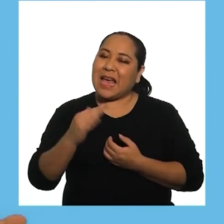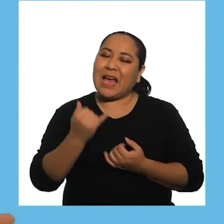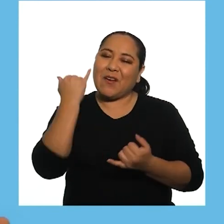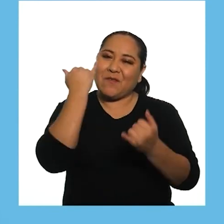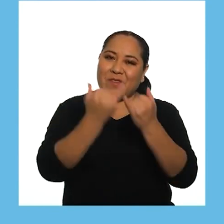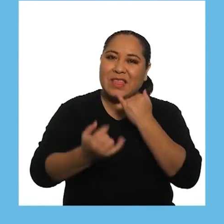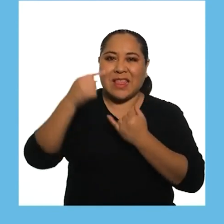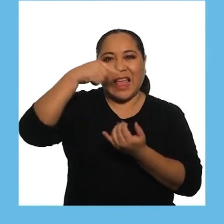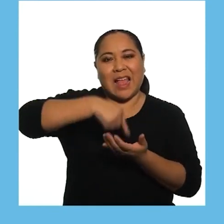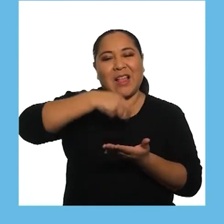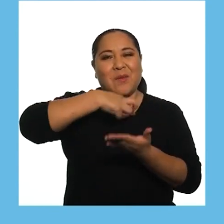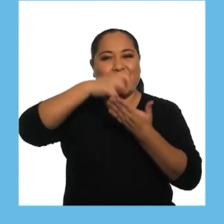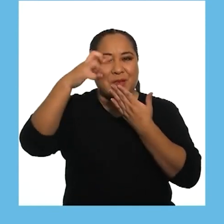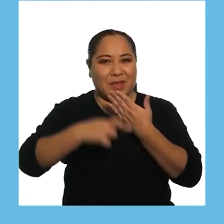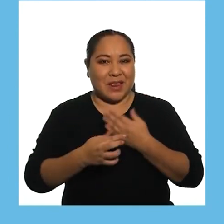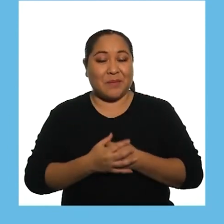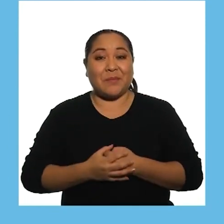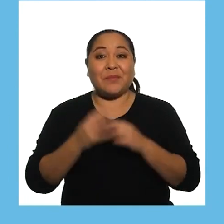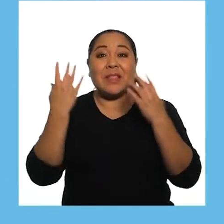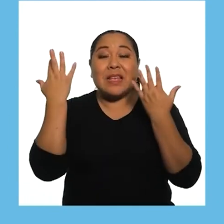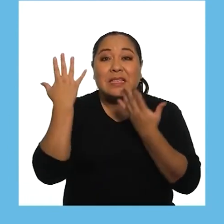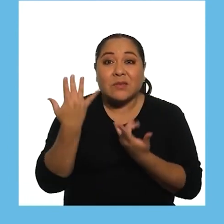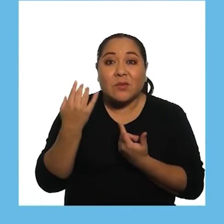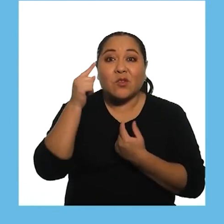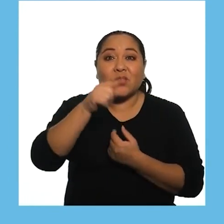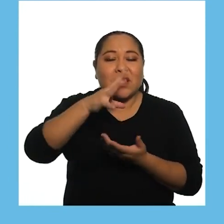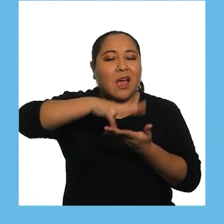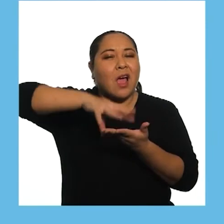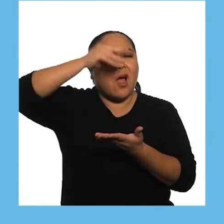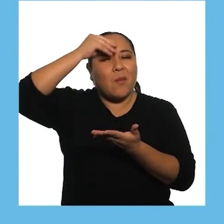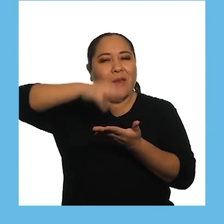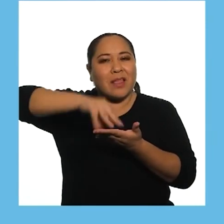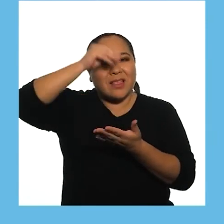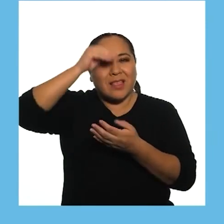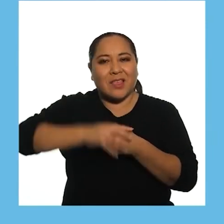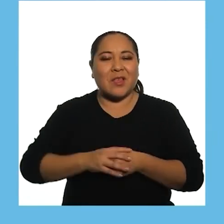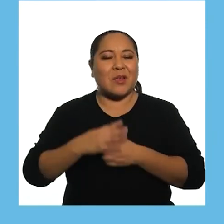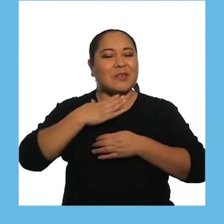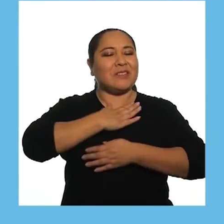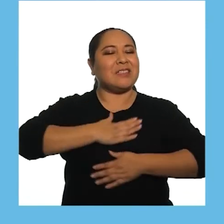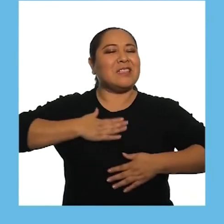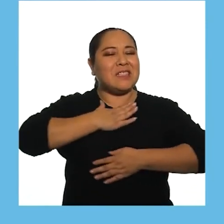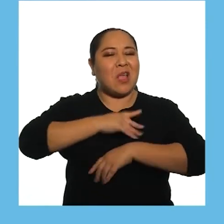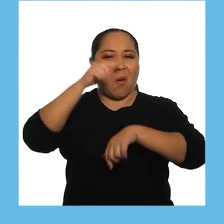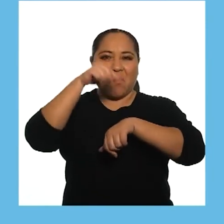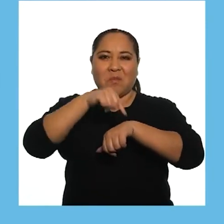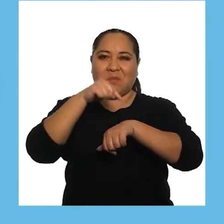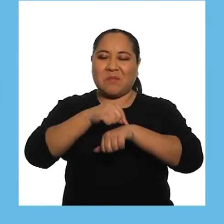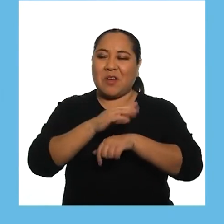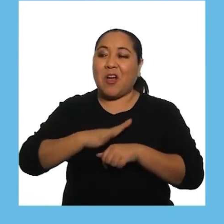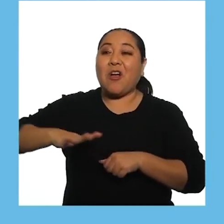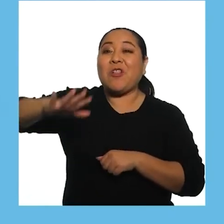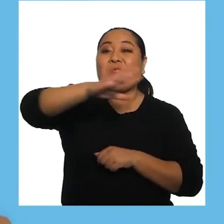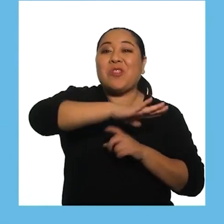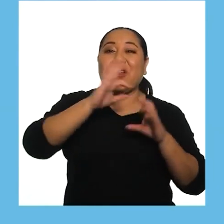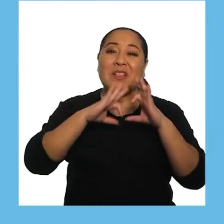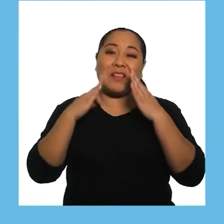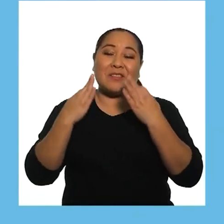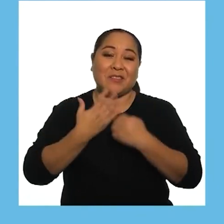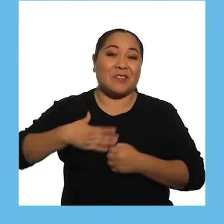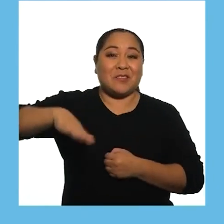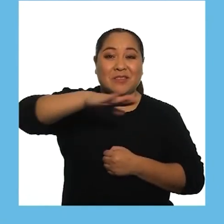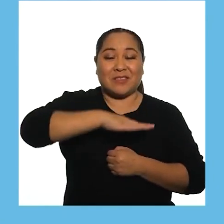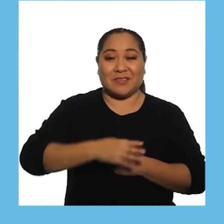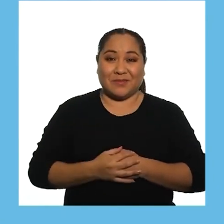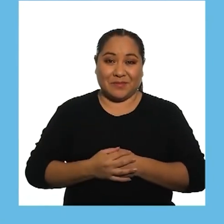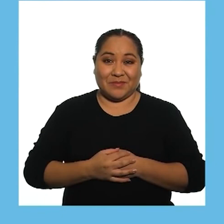Hemos llegado Al final del programa Espero Hayan aprendido Y pasado un momento Agradable Con todas